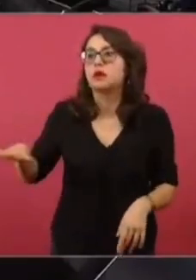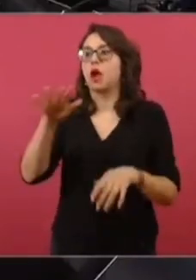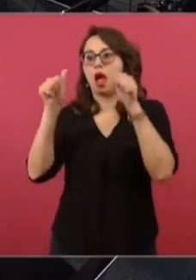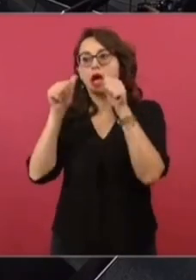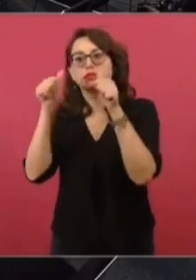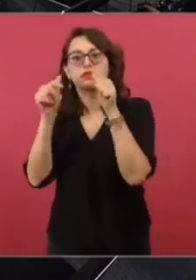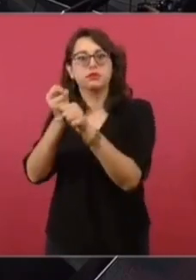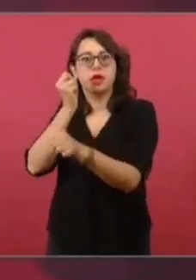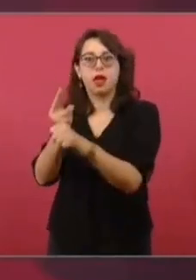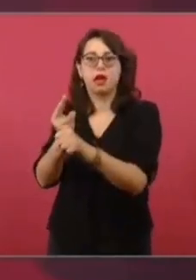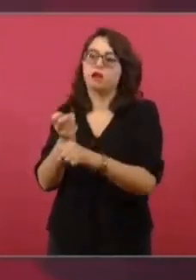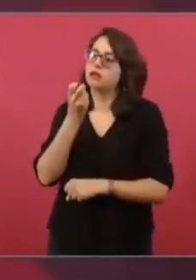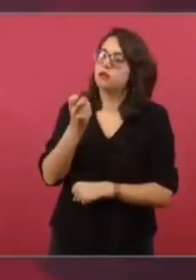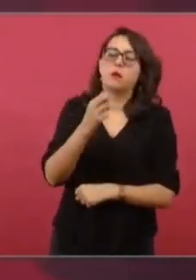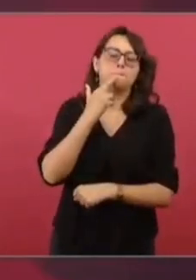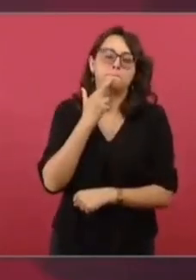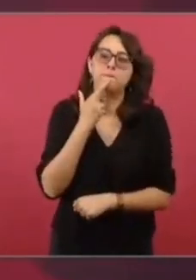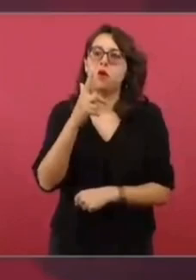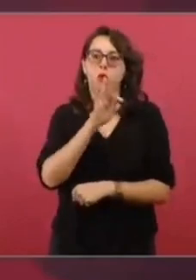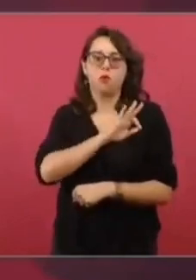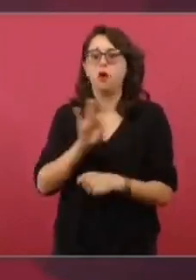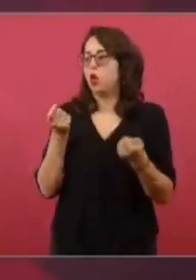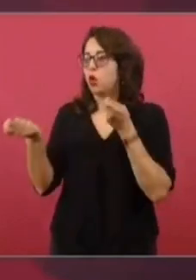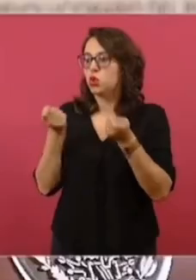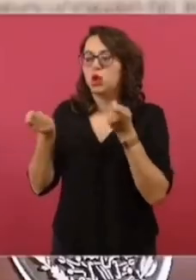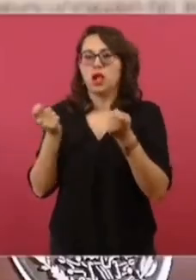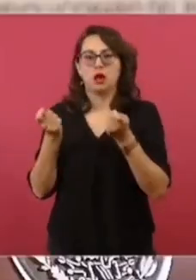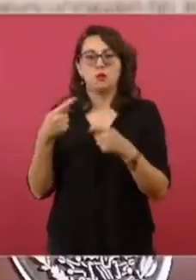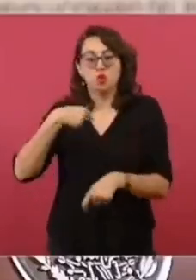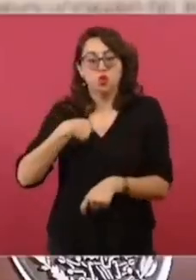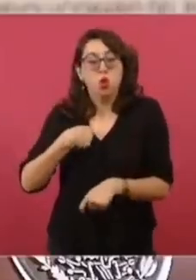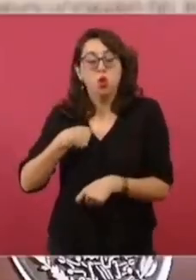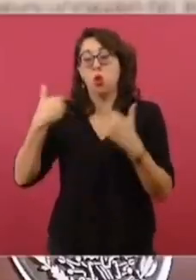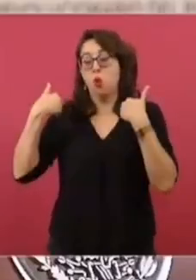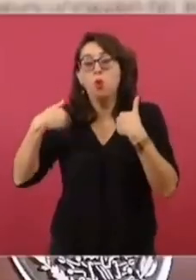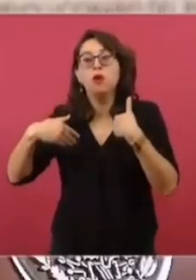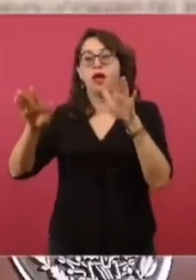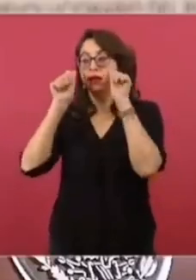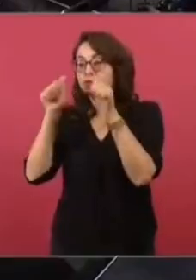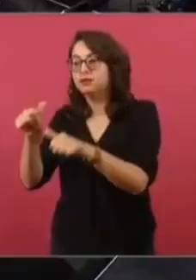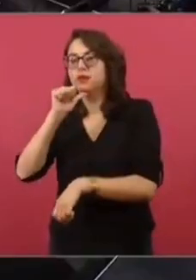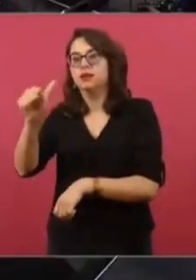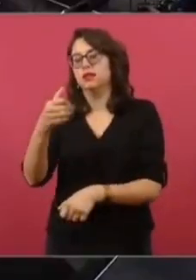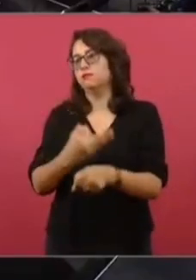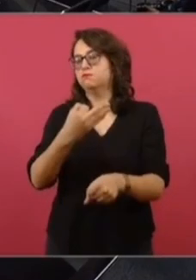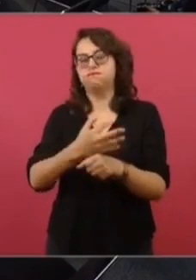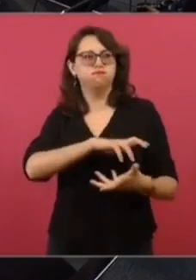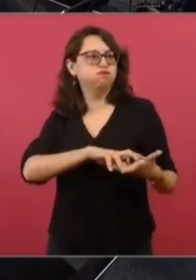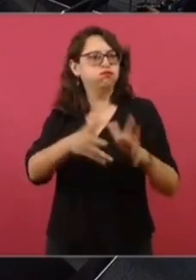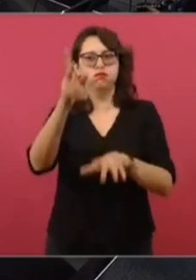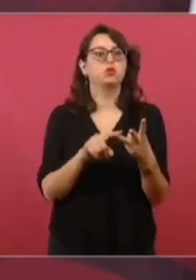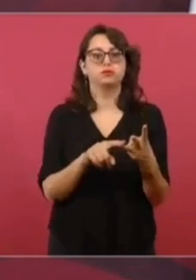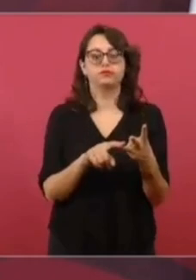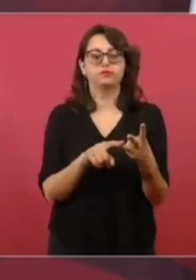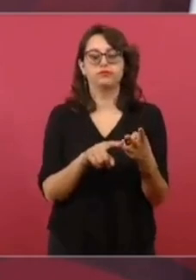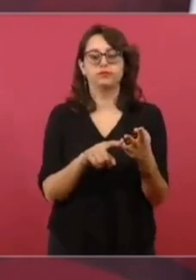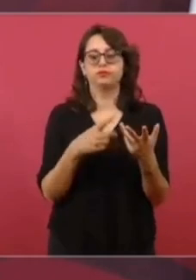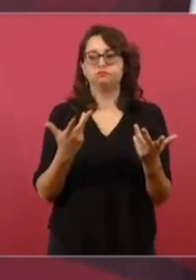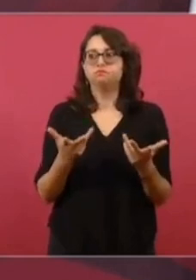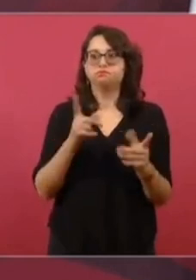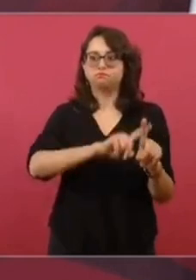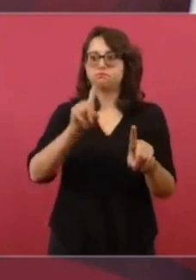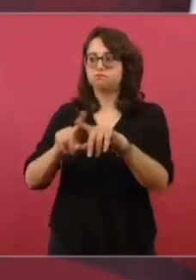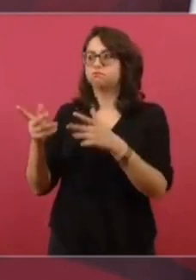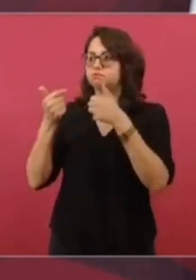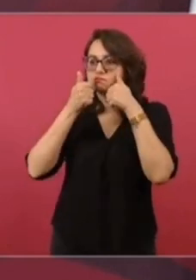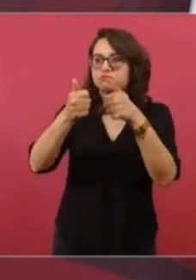estaría muy complicada la situación. Pero nos metimos a atender causas, a atender a los jóvenes, eso nos ha ayudado mucho. Y nos